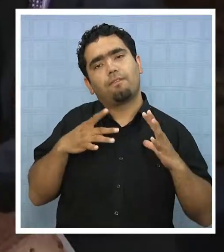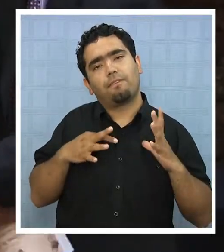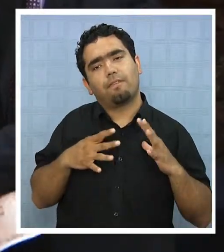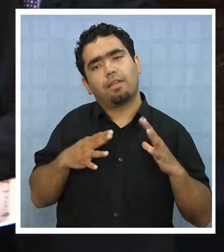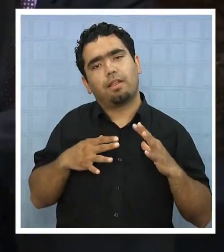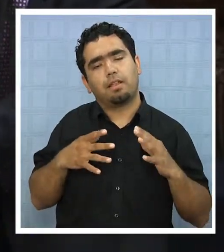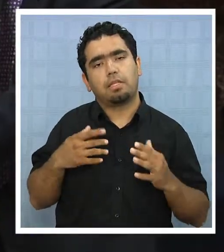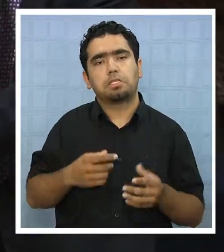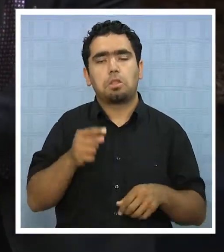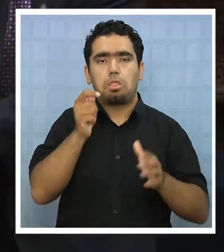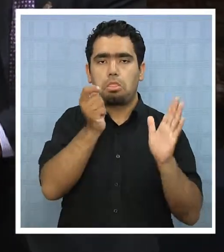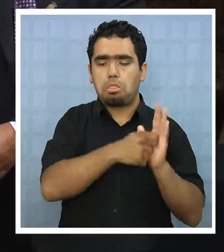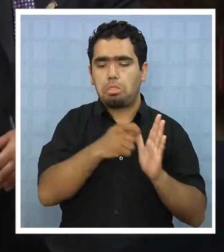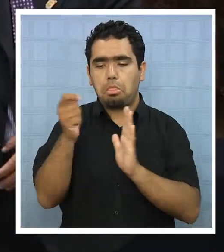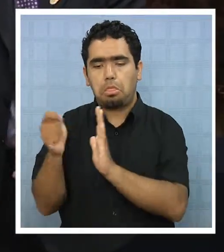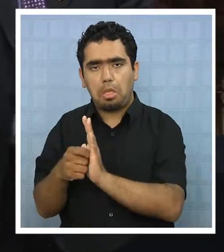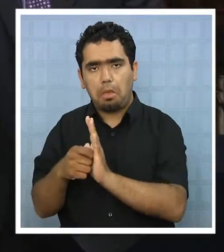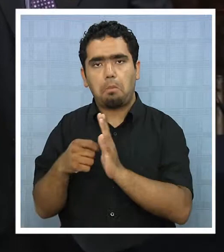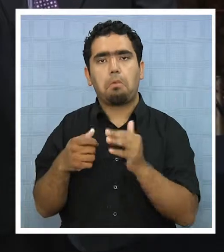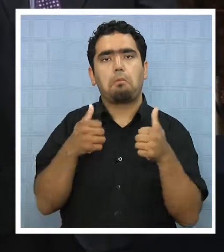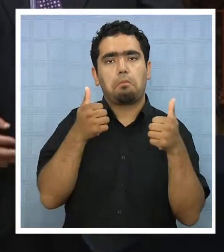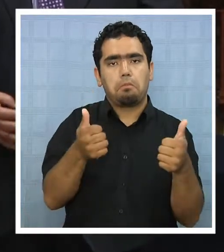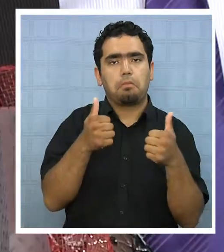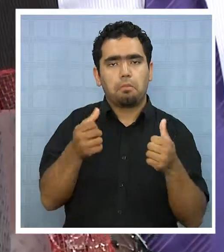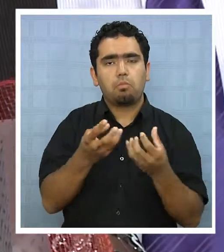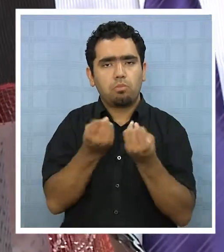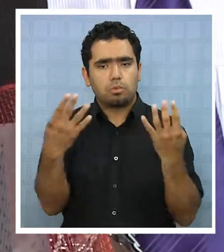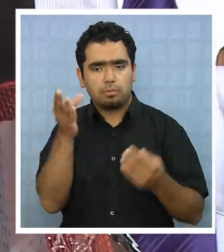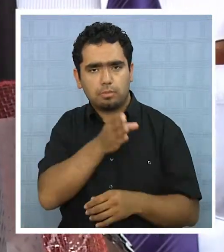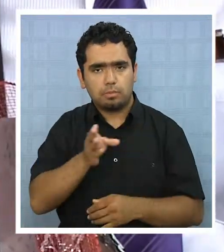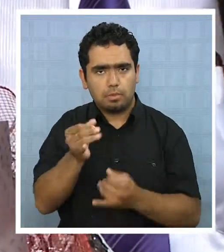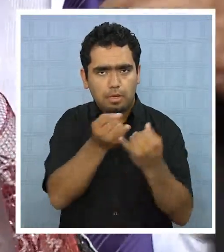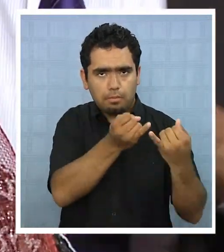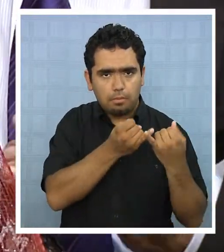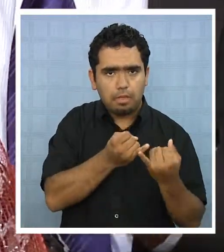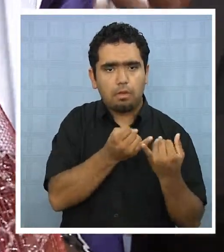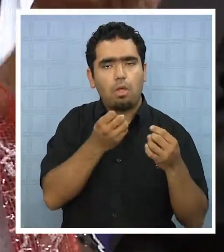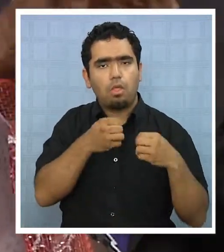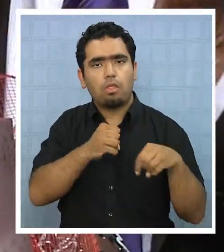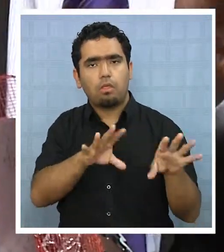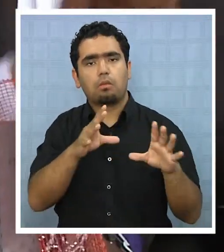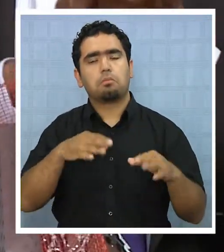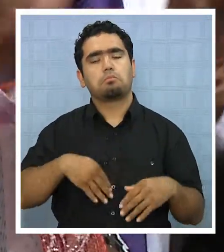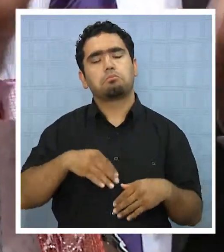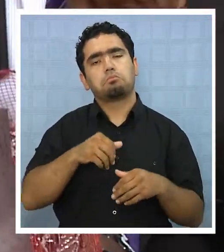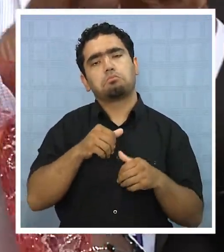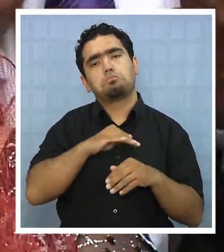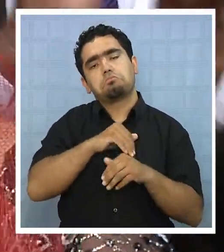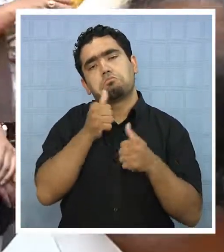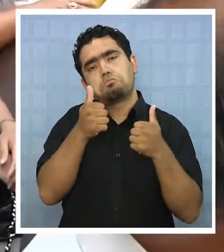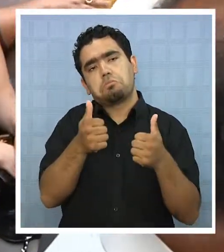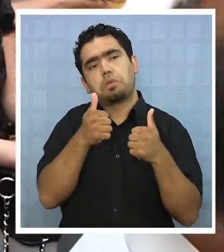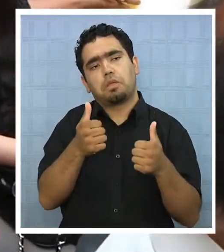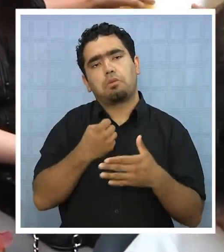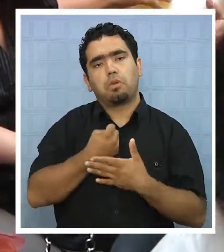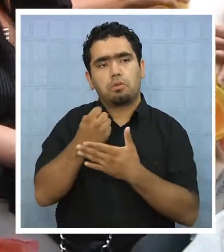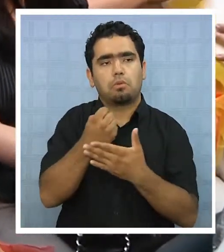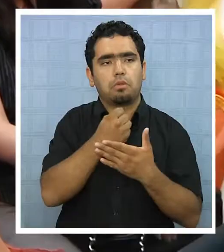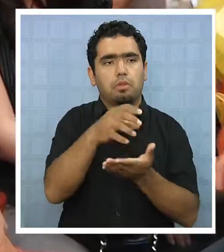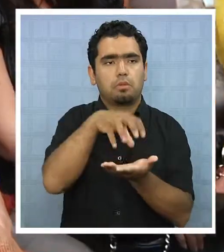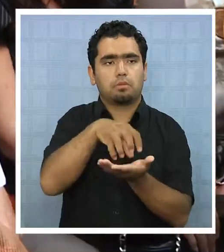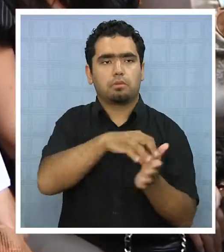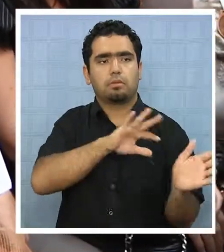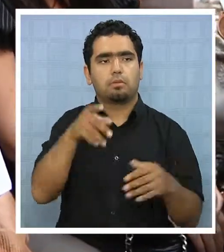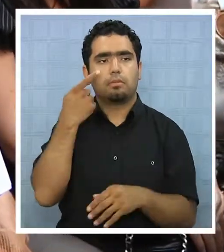una buena etapa, voy a dejar muchos amigos y satisfecho de todo lo que yo contribuí a esta ciudad. Pero sin duda,